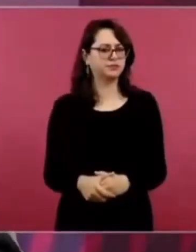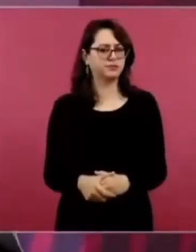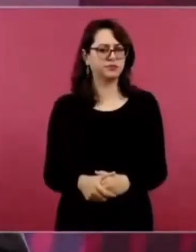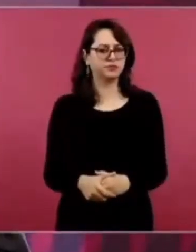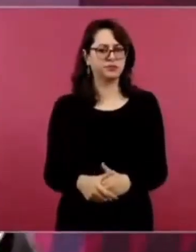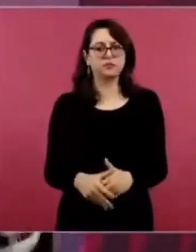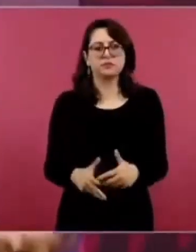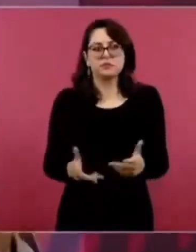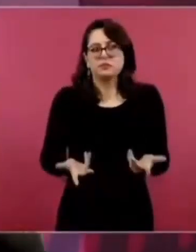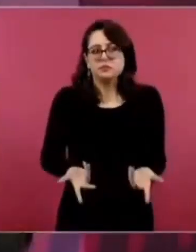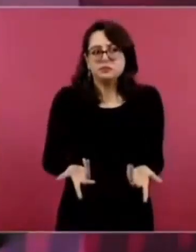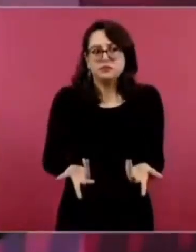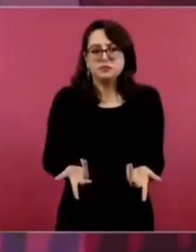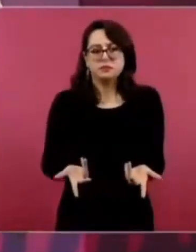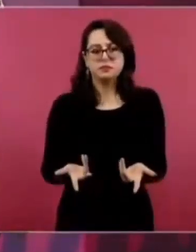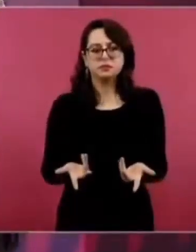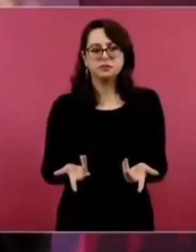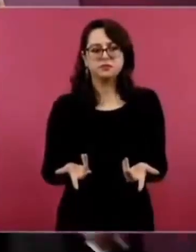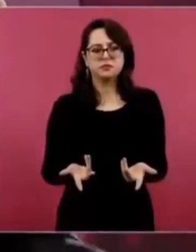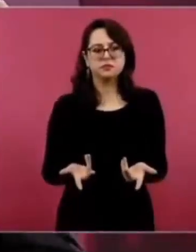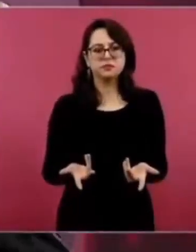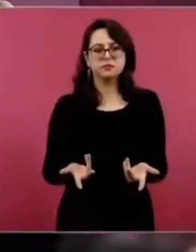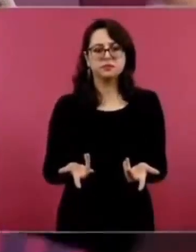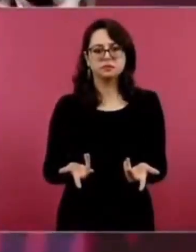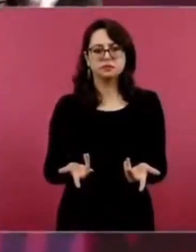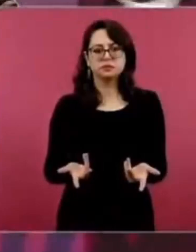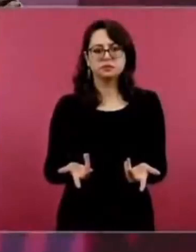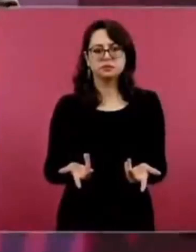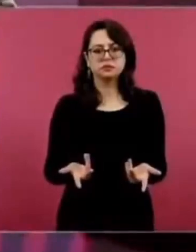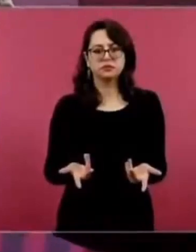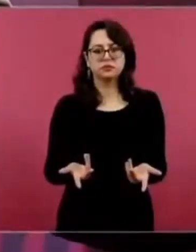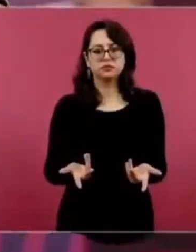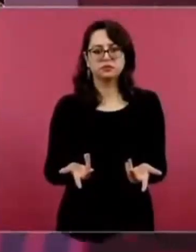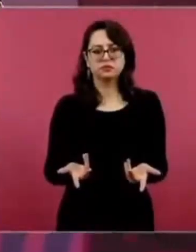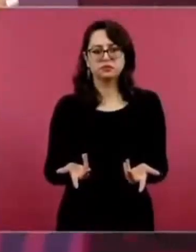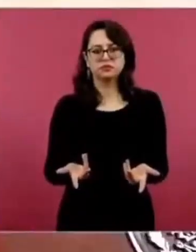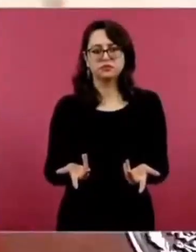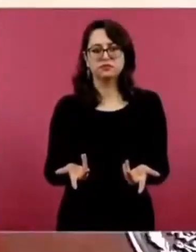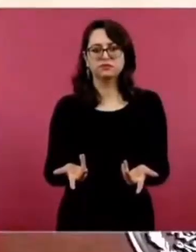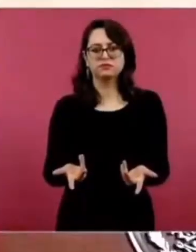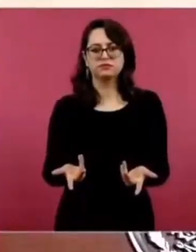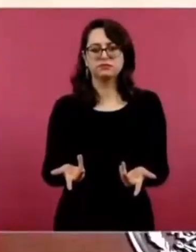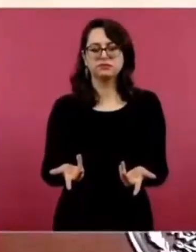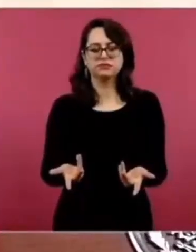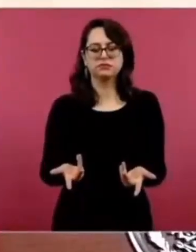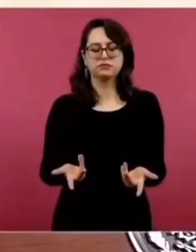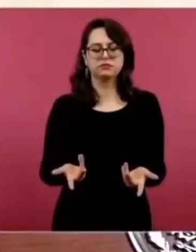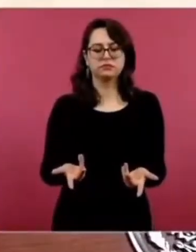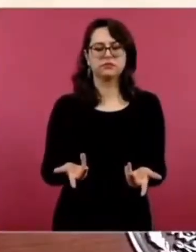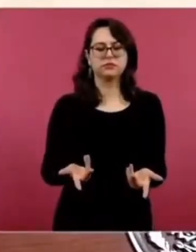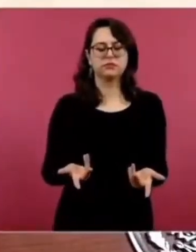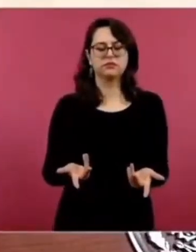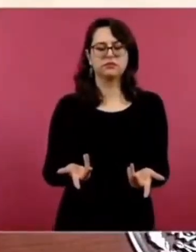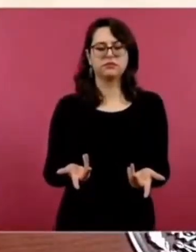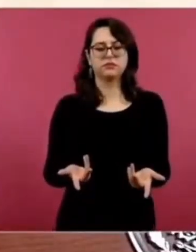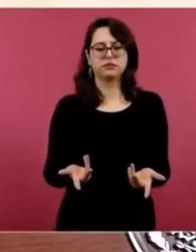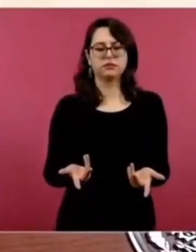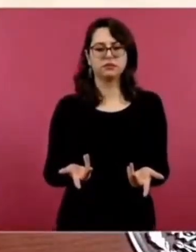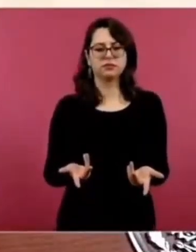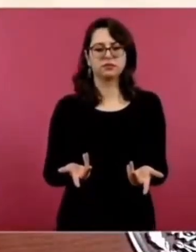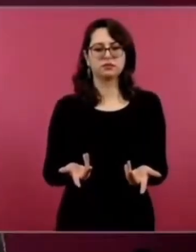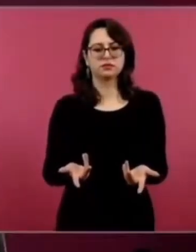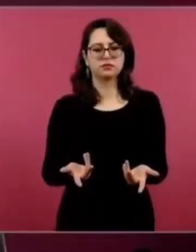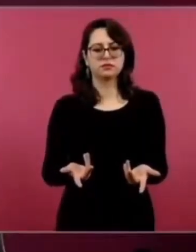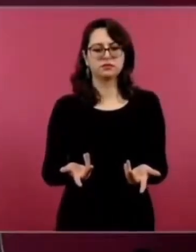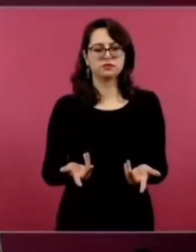¿Se está destruyendo el país? ¿Por qué ahora, como sucedía